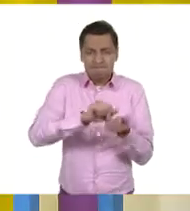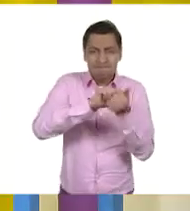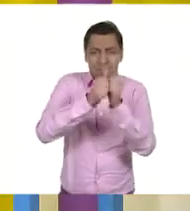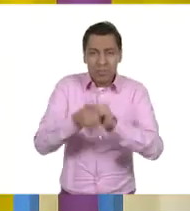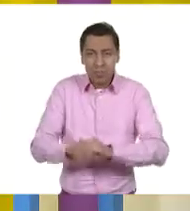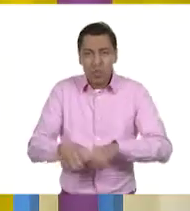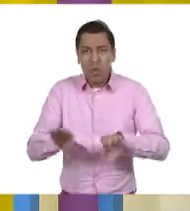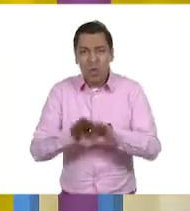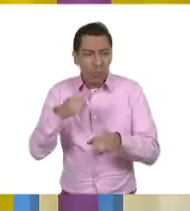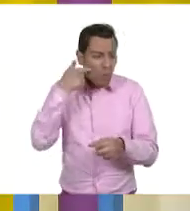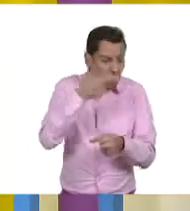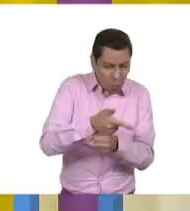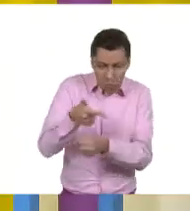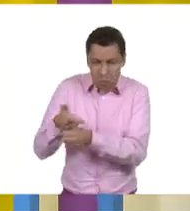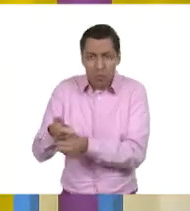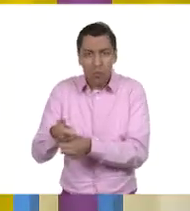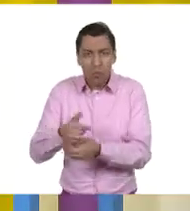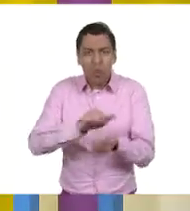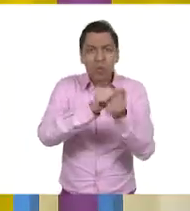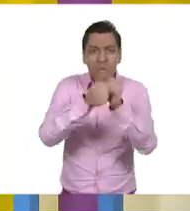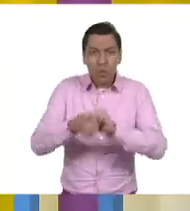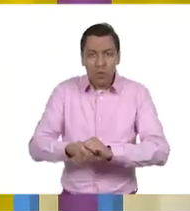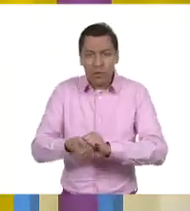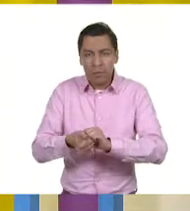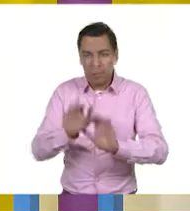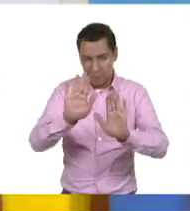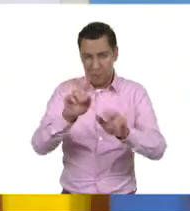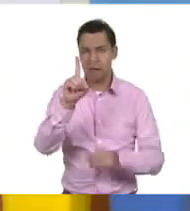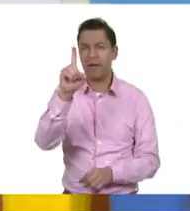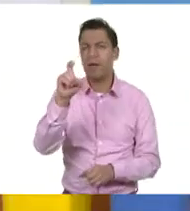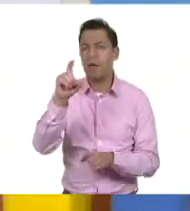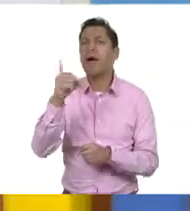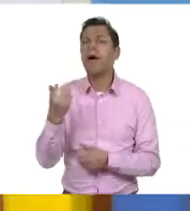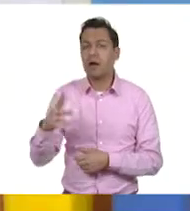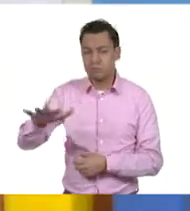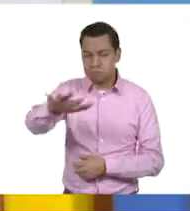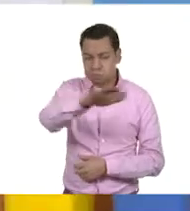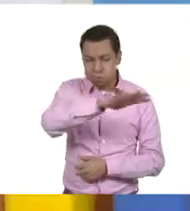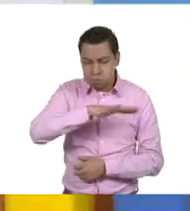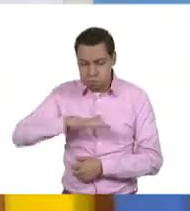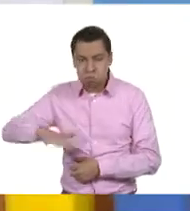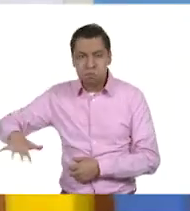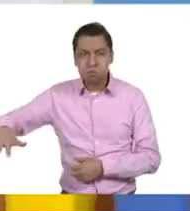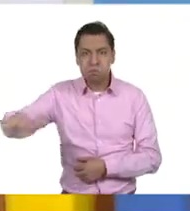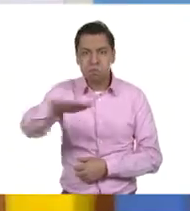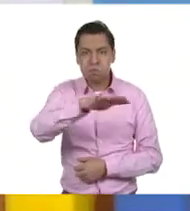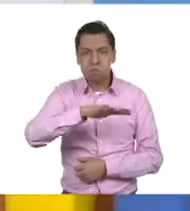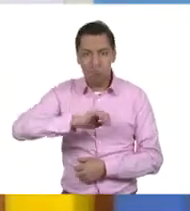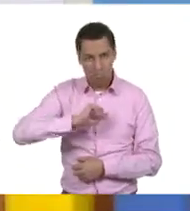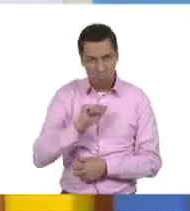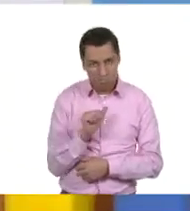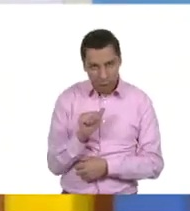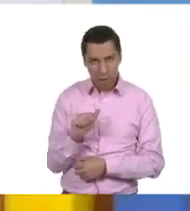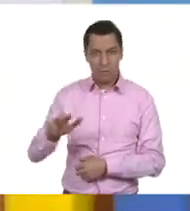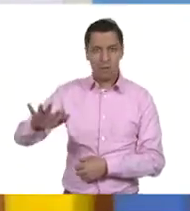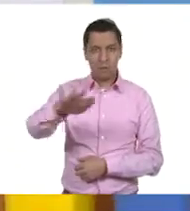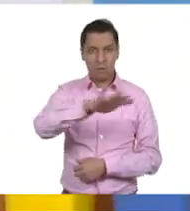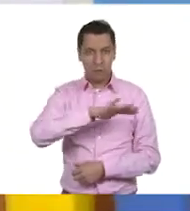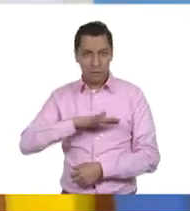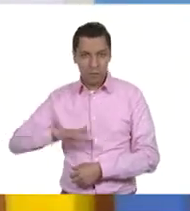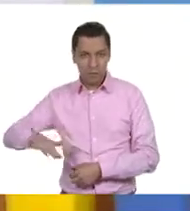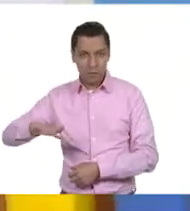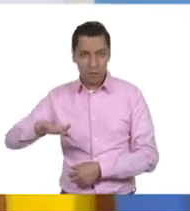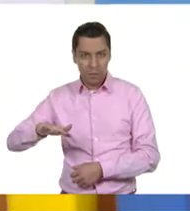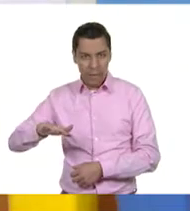los encontramos? ¿Cómo los transformamos? El agua, por ejemplo, las presas, se utiliza para generar la electricidad.